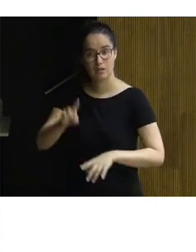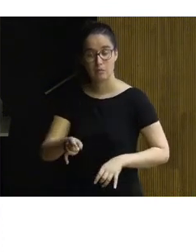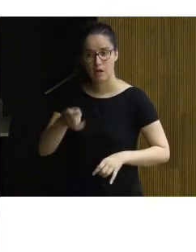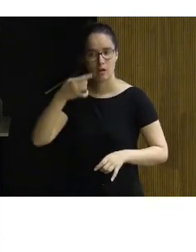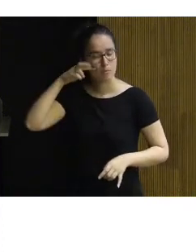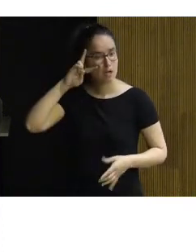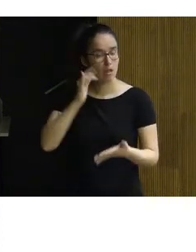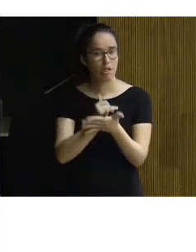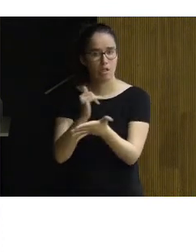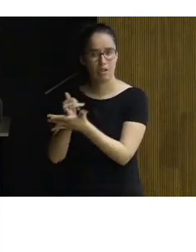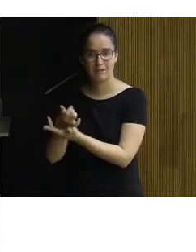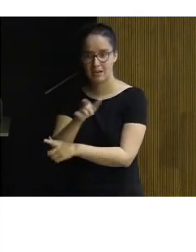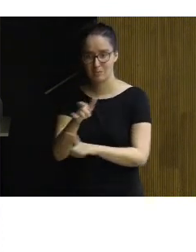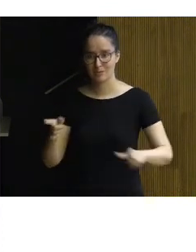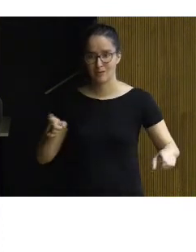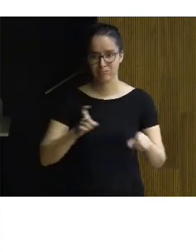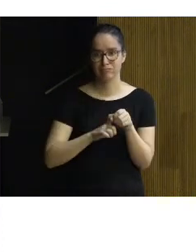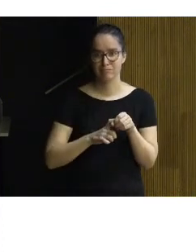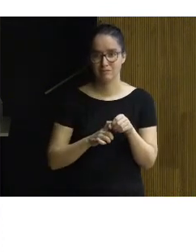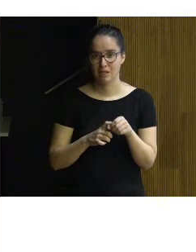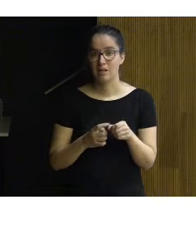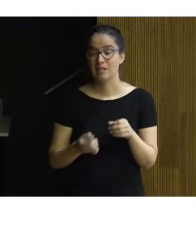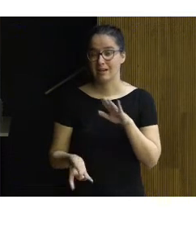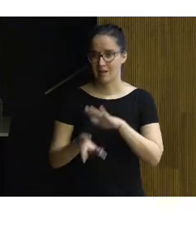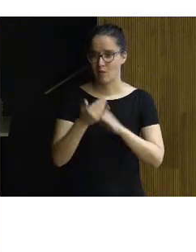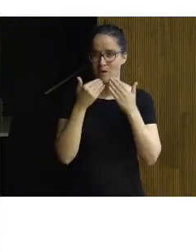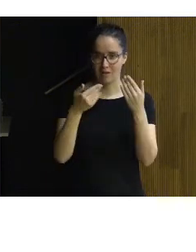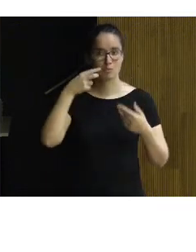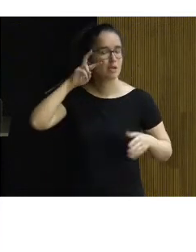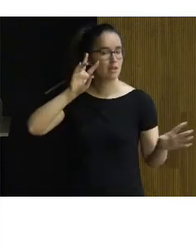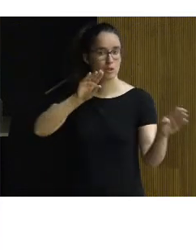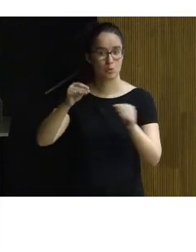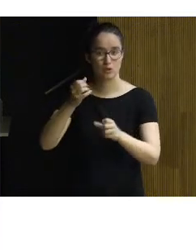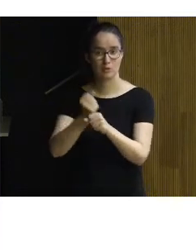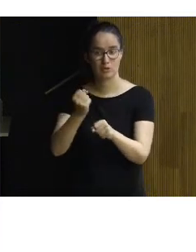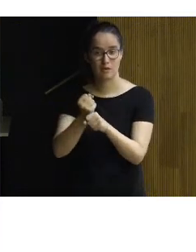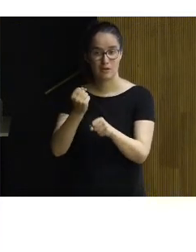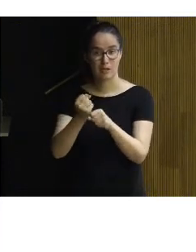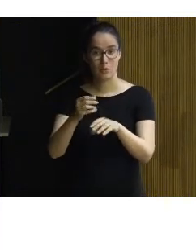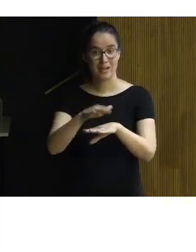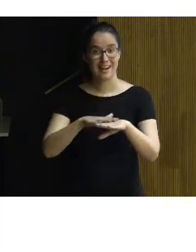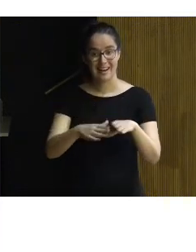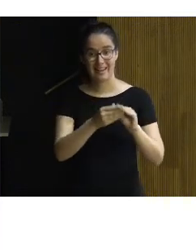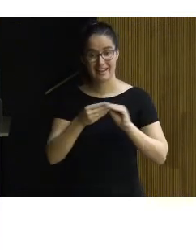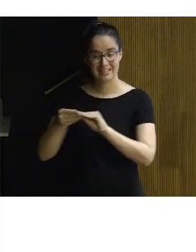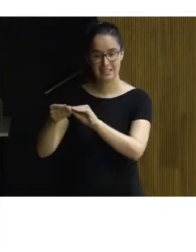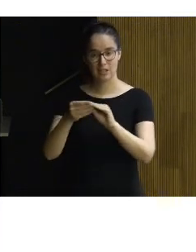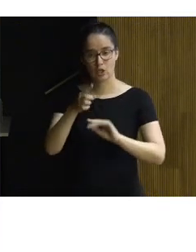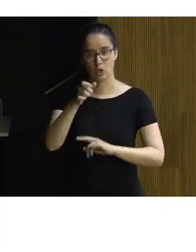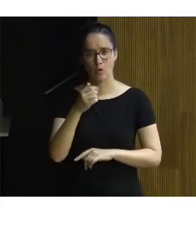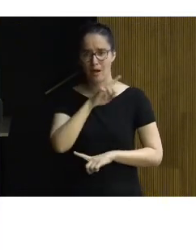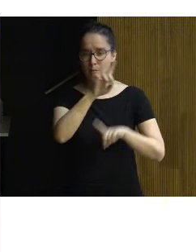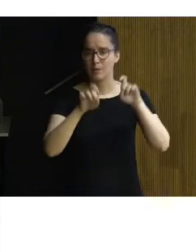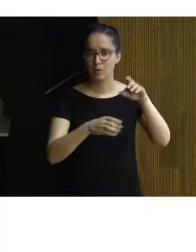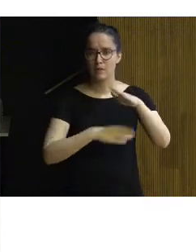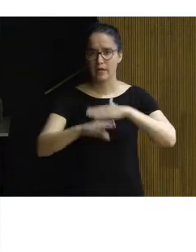experiencia de las personas que estábamos trabajando y en este caso cuando estábamos trabajando en el estándar pues nos llegó una consulta